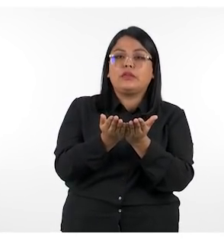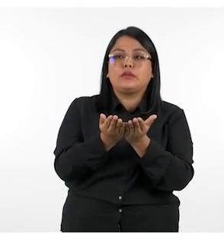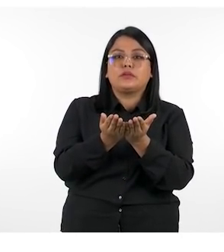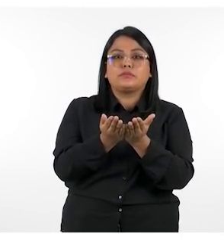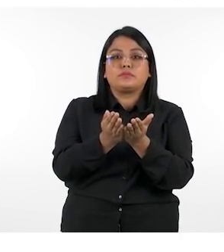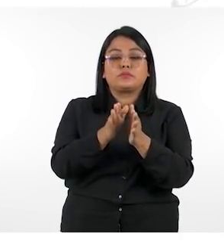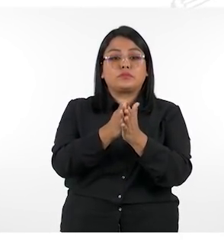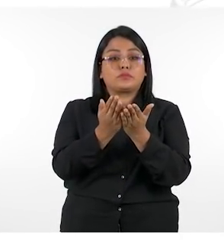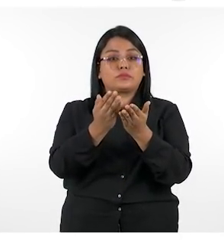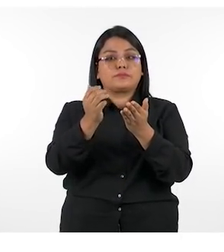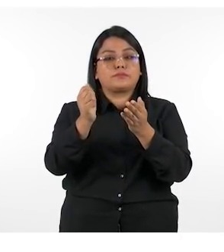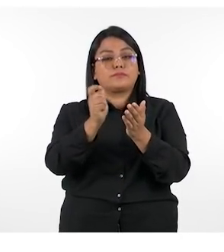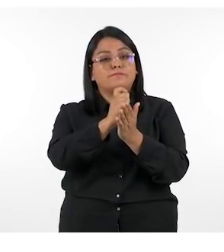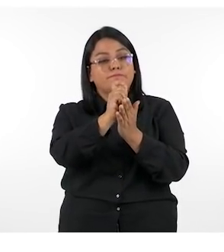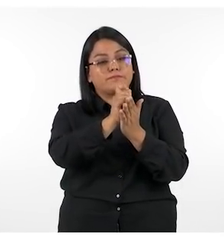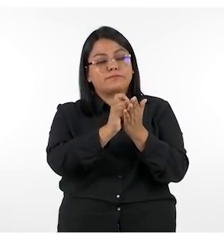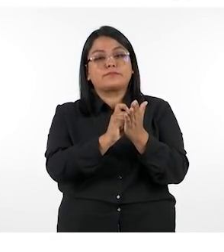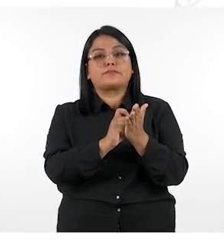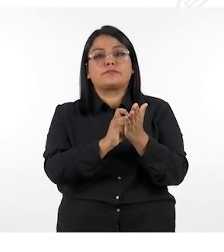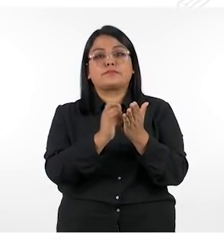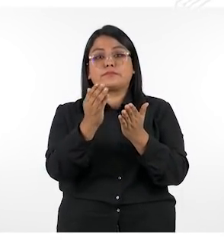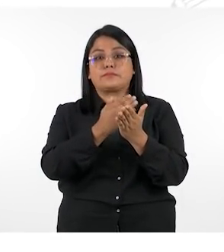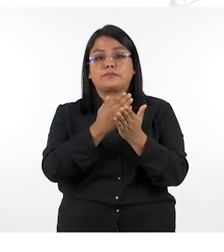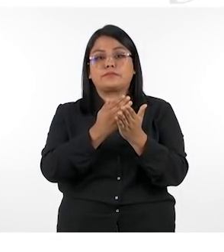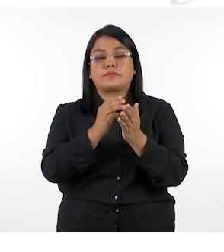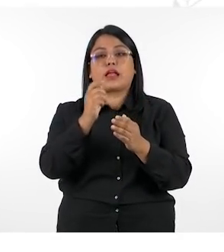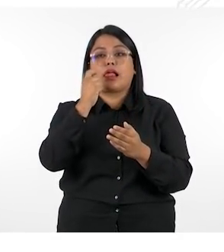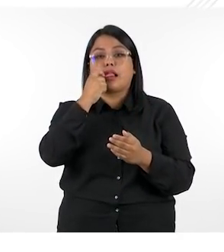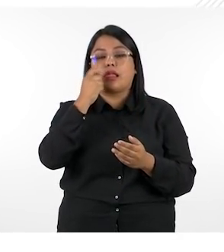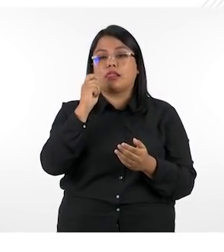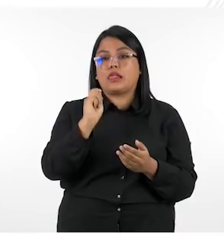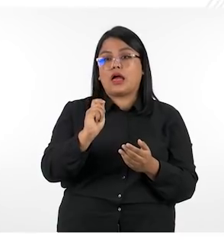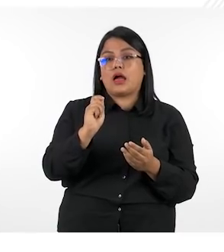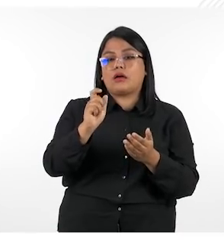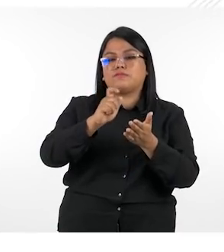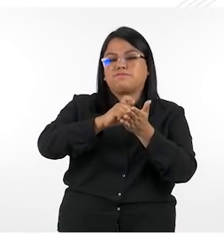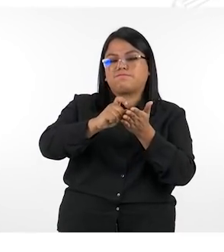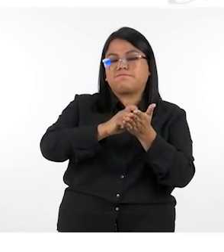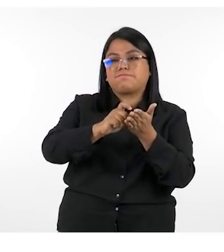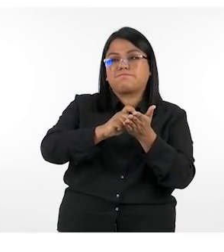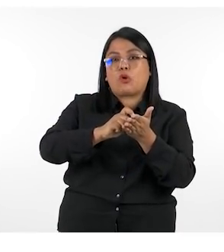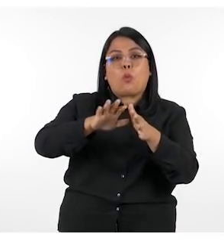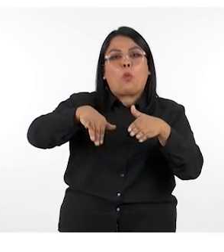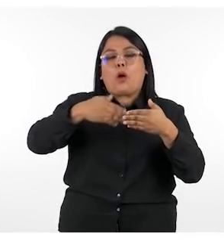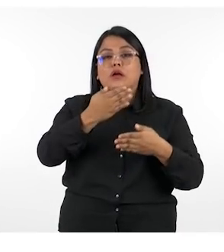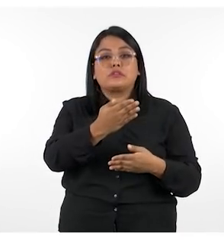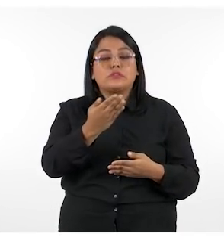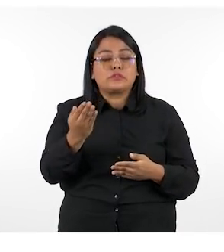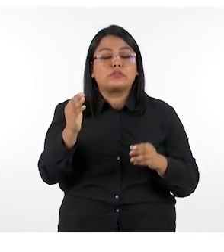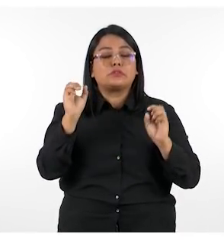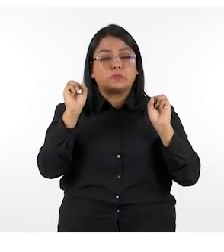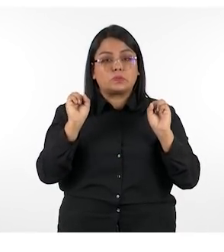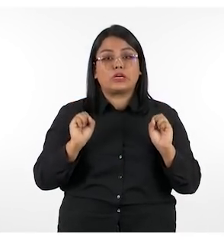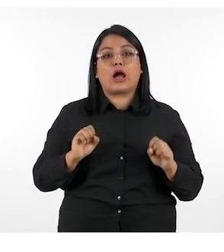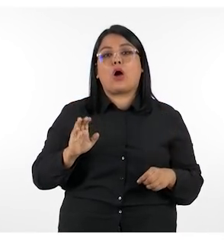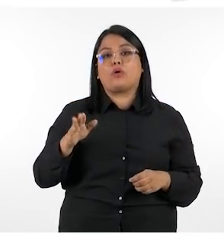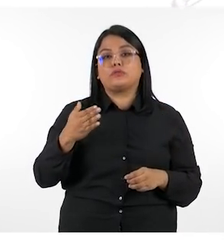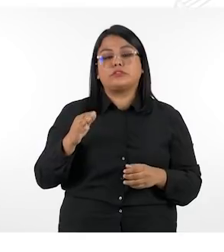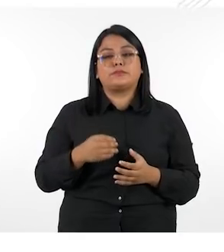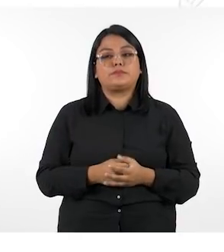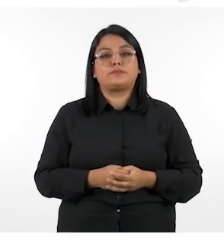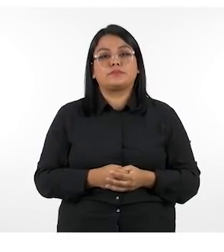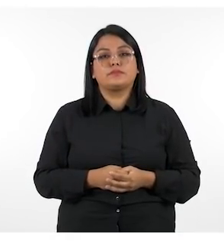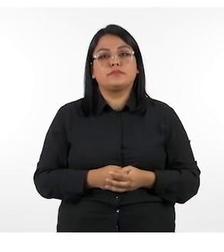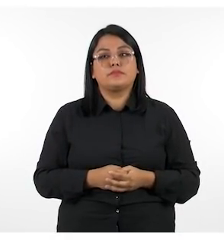de texto cuaderno de apuntes lápiz borrador y cualquier otro implemento que se vaya